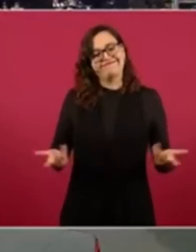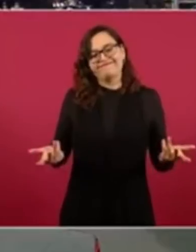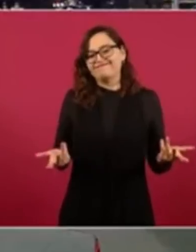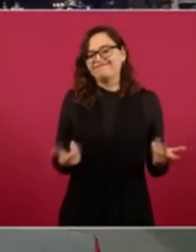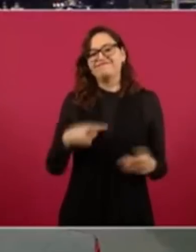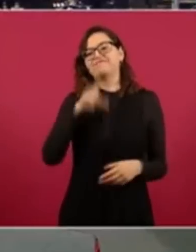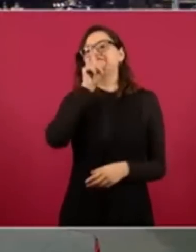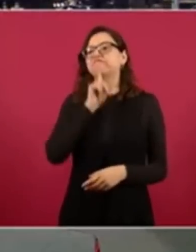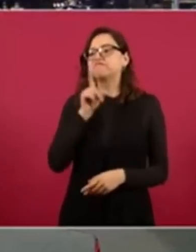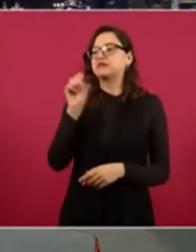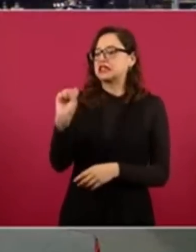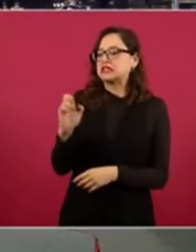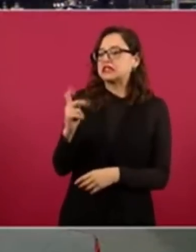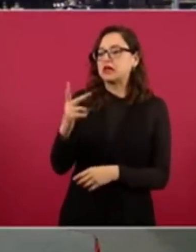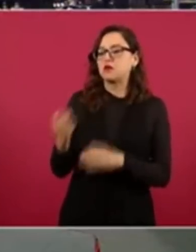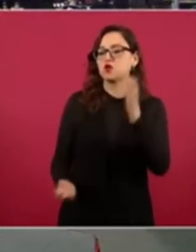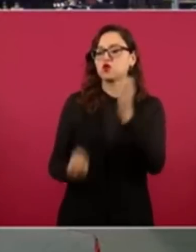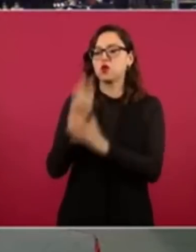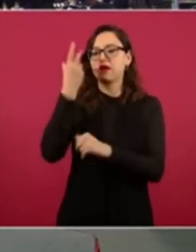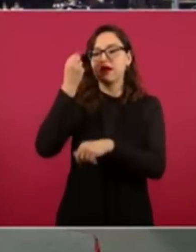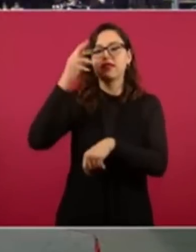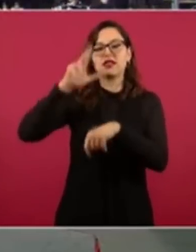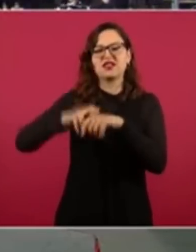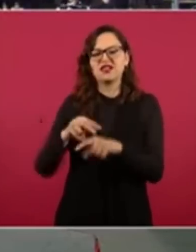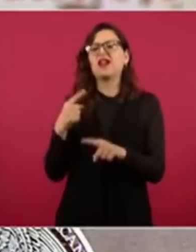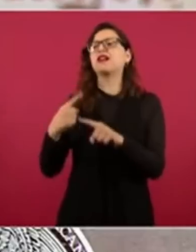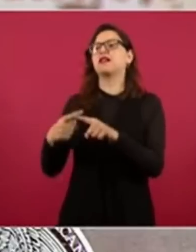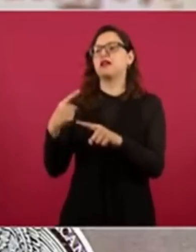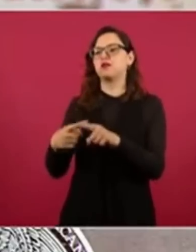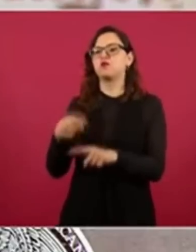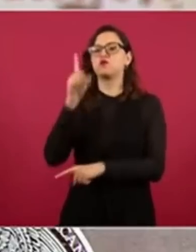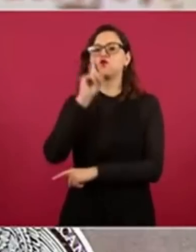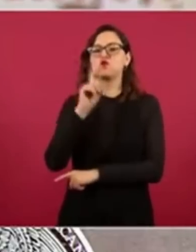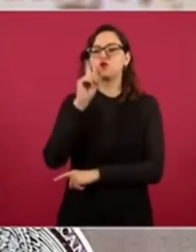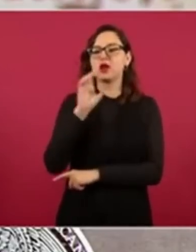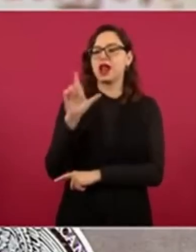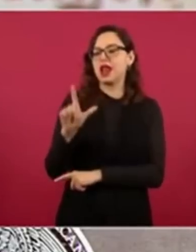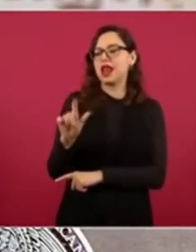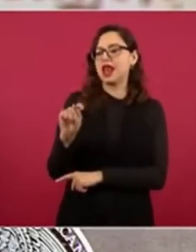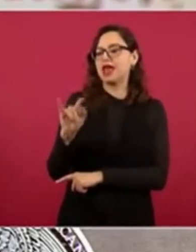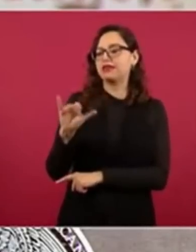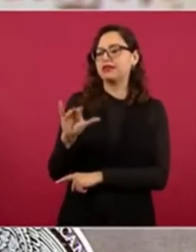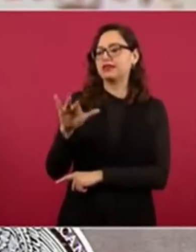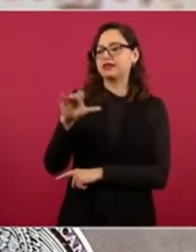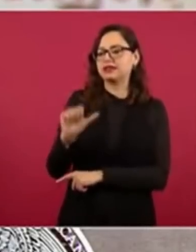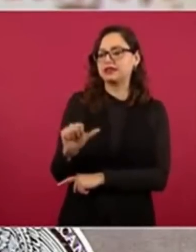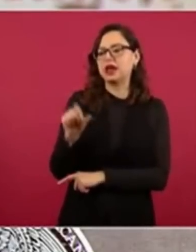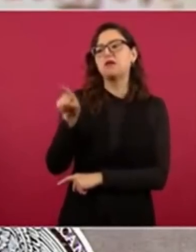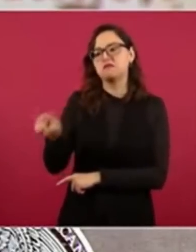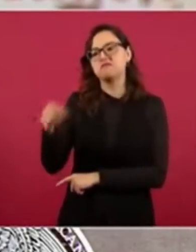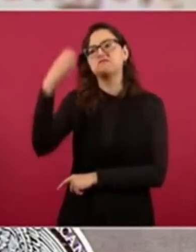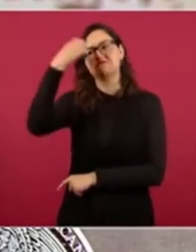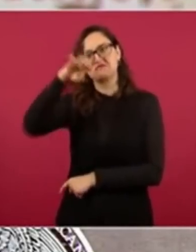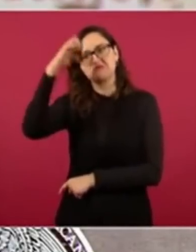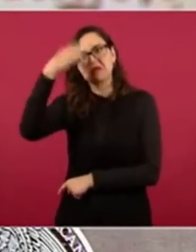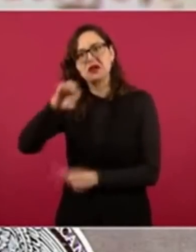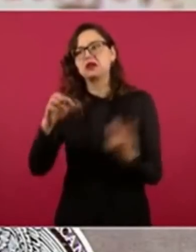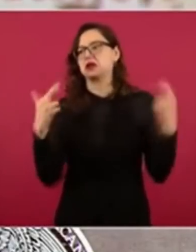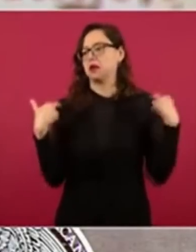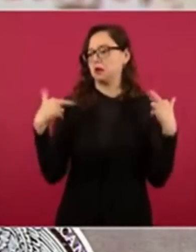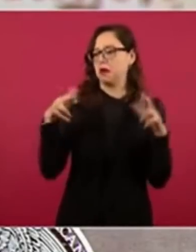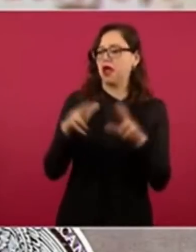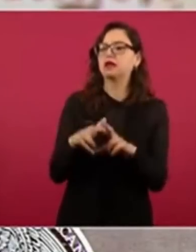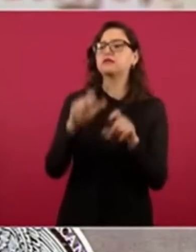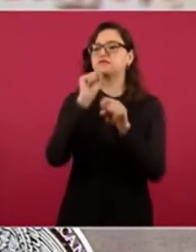comprometida y trabajadora y con experiencia en la docencia, pero también en la función pública. Será